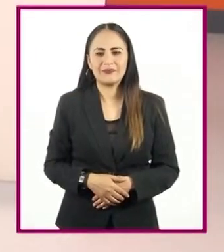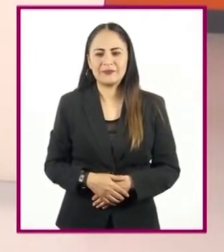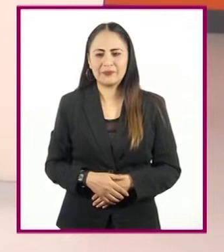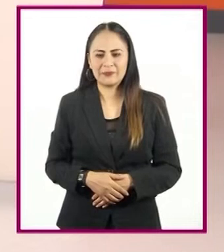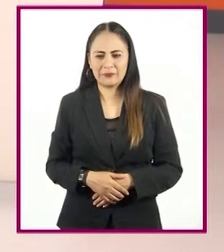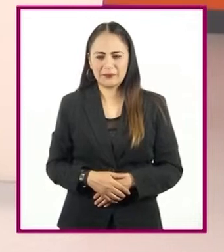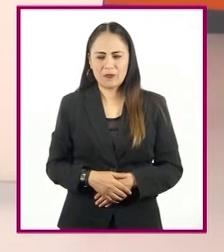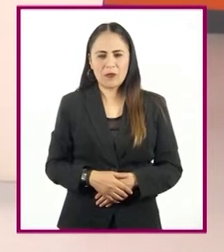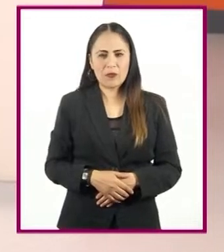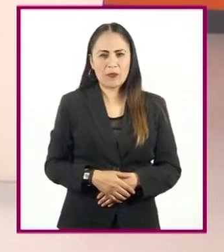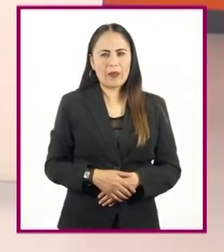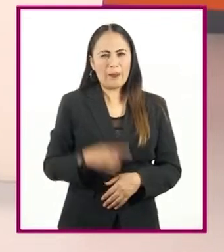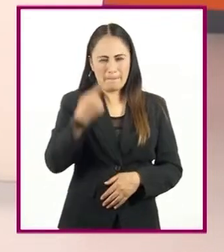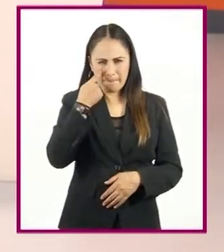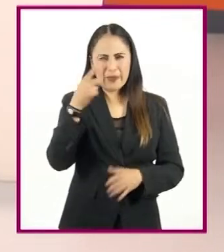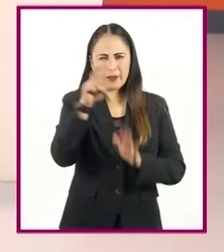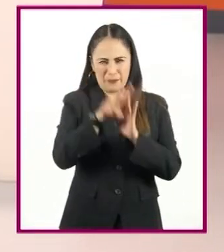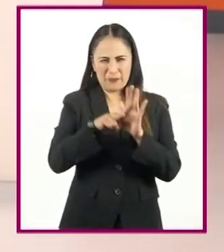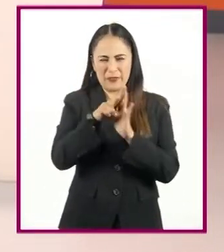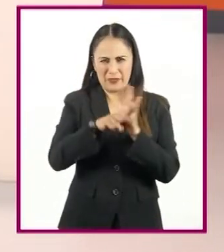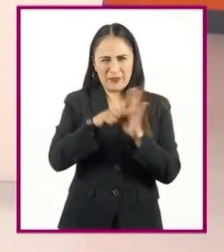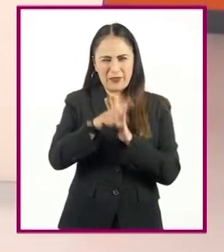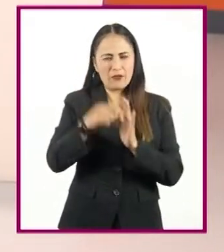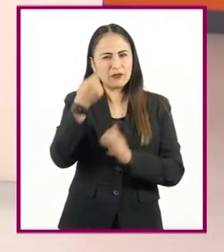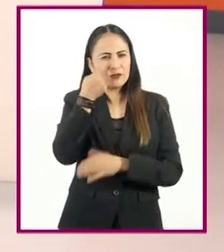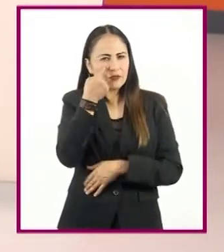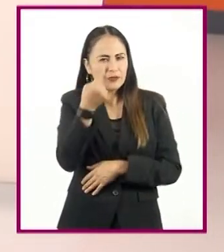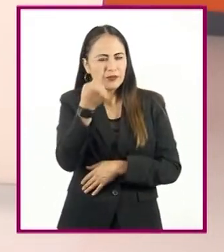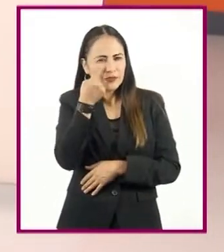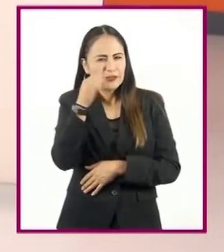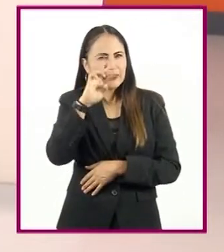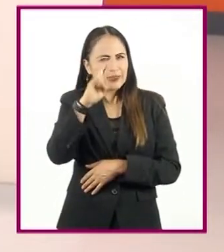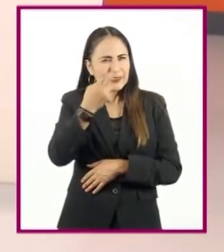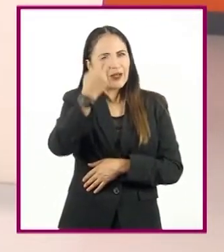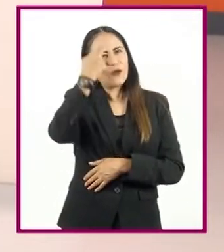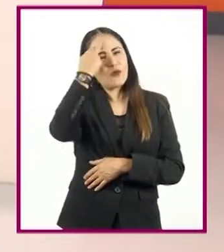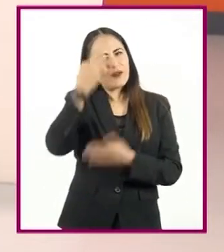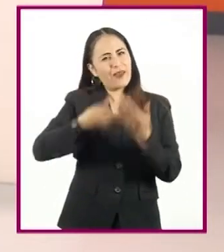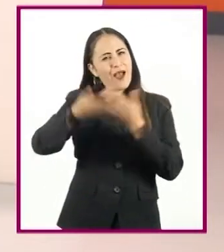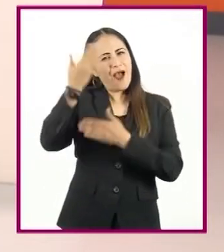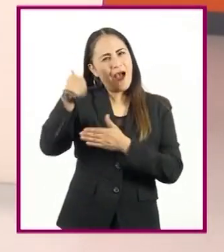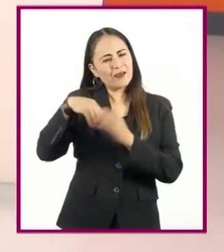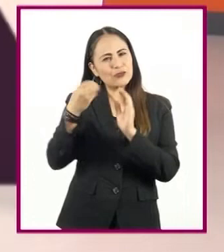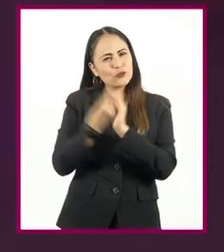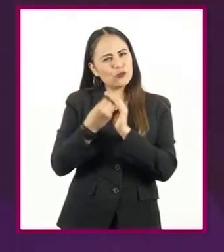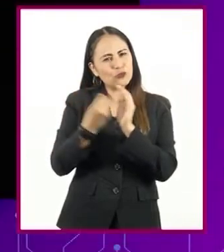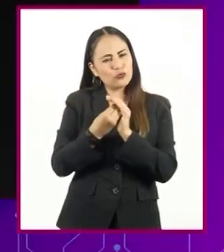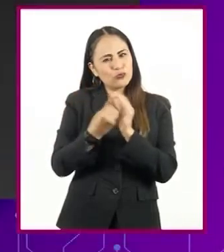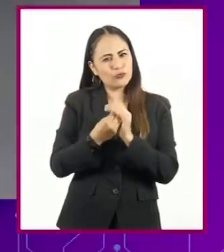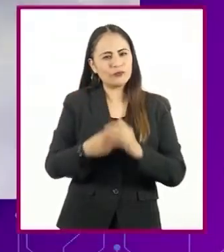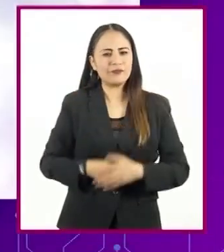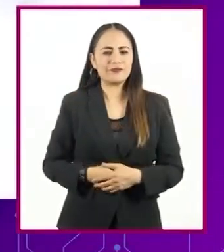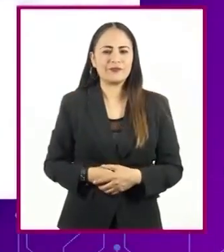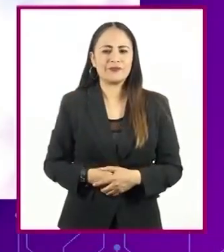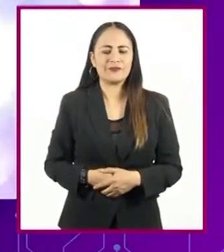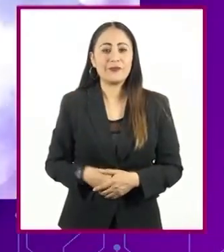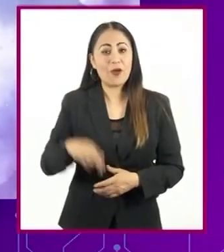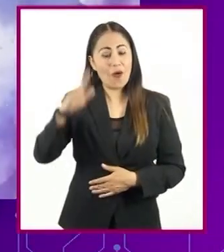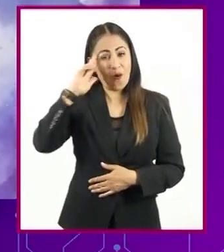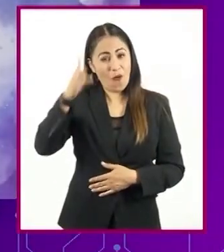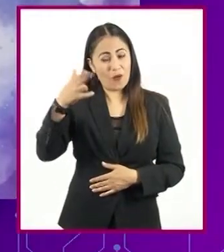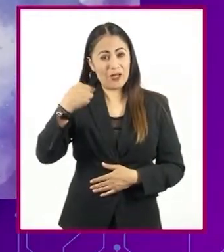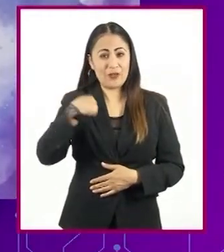Sugiero observar un video de repaso para que nuestros alumnos recuerden lo estudiado en las sesiones anteriores. B.